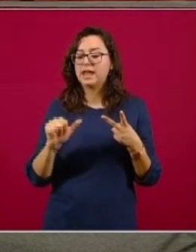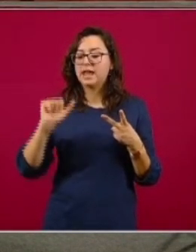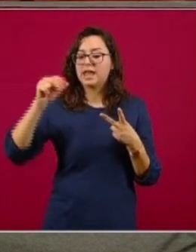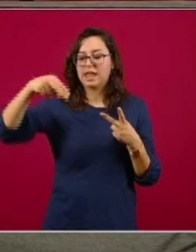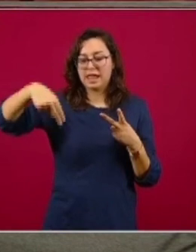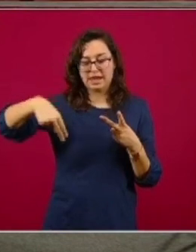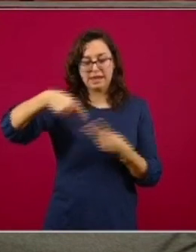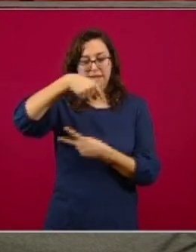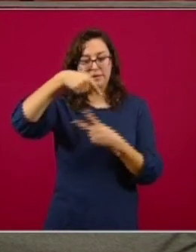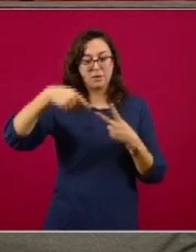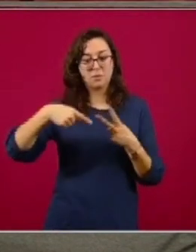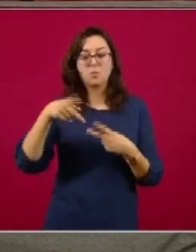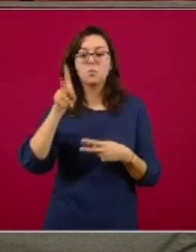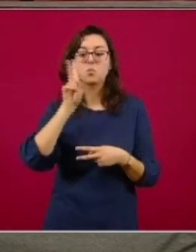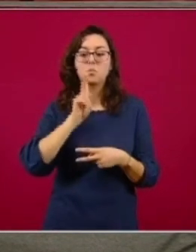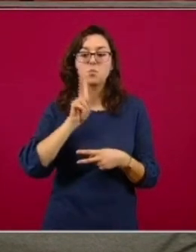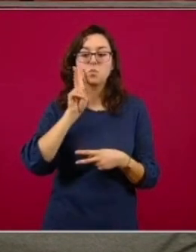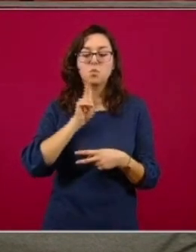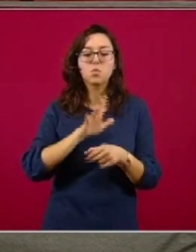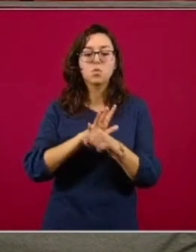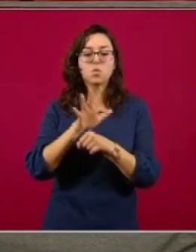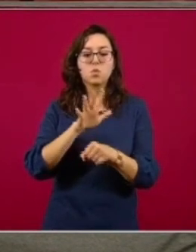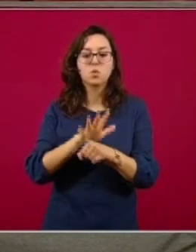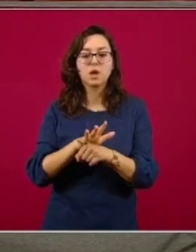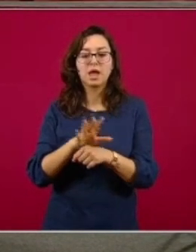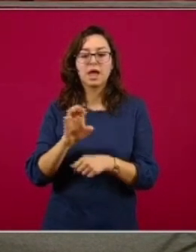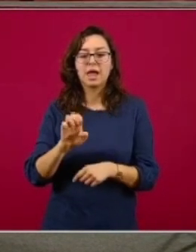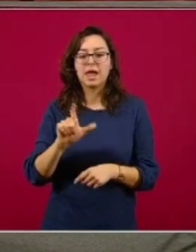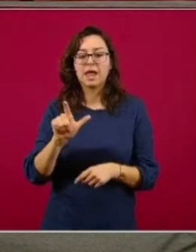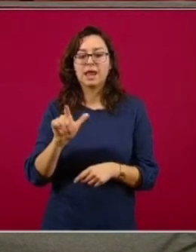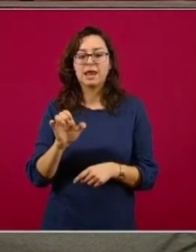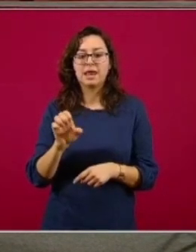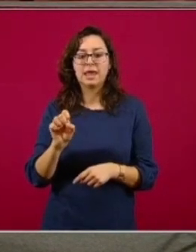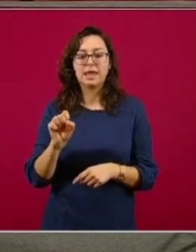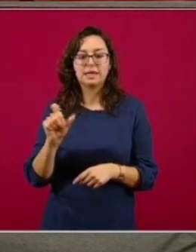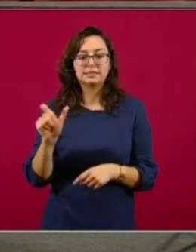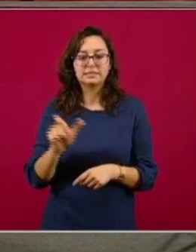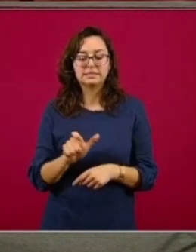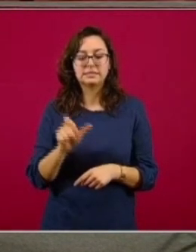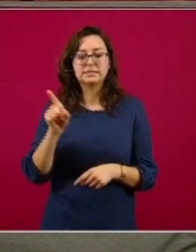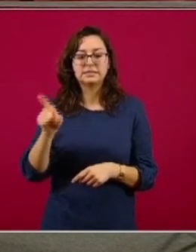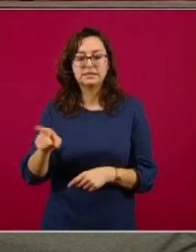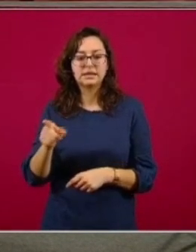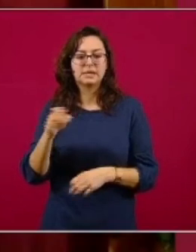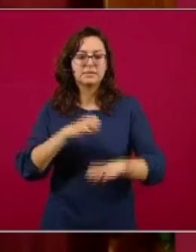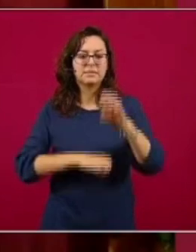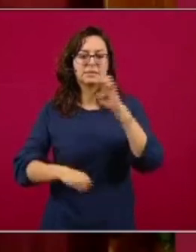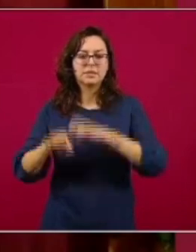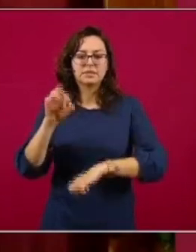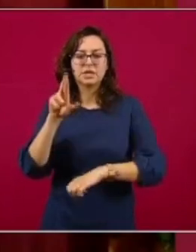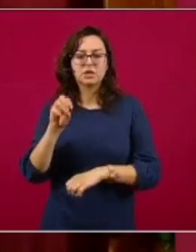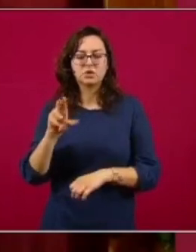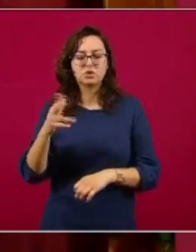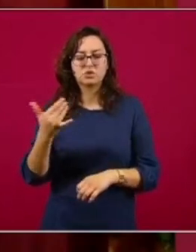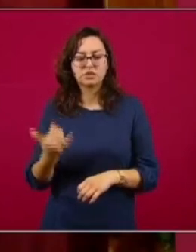utilizamos es una prueba que se llama ELIXIS, de la compañía Rocher, que fue validada por el INDRE.